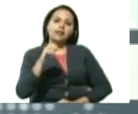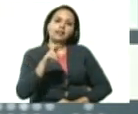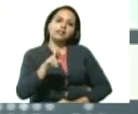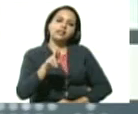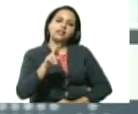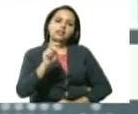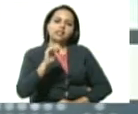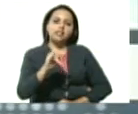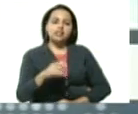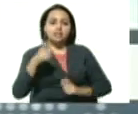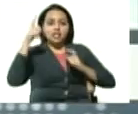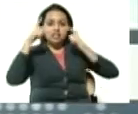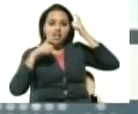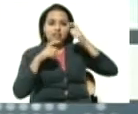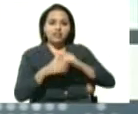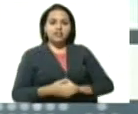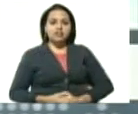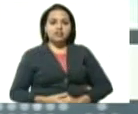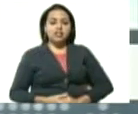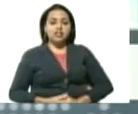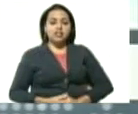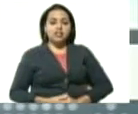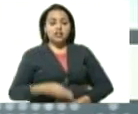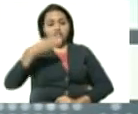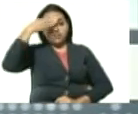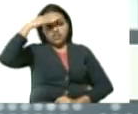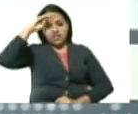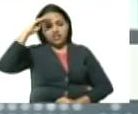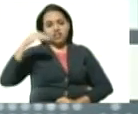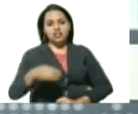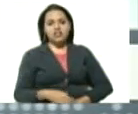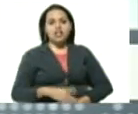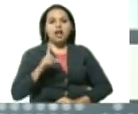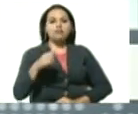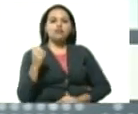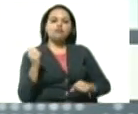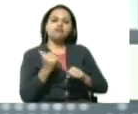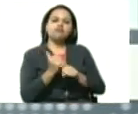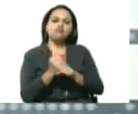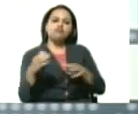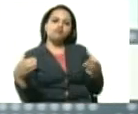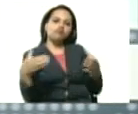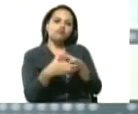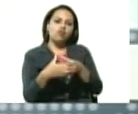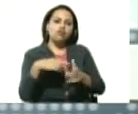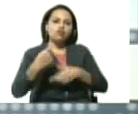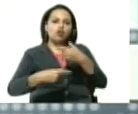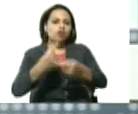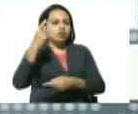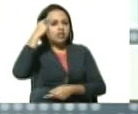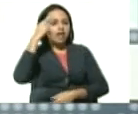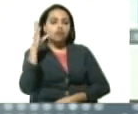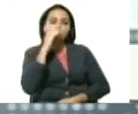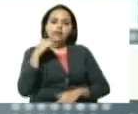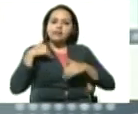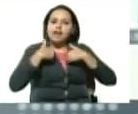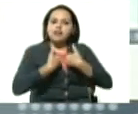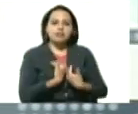Fidel unión fraterna del ALBA un equipo del más alto nivel estamos todos los días no nos cansamos